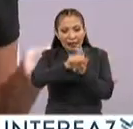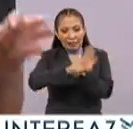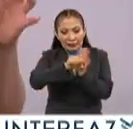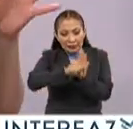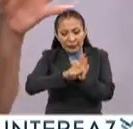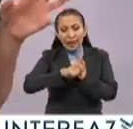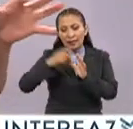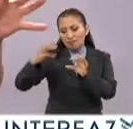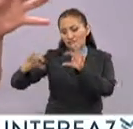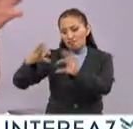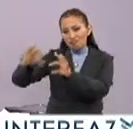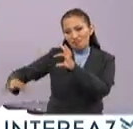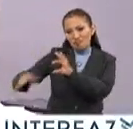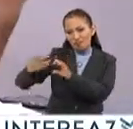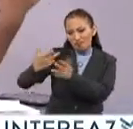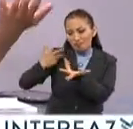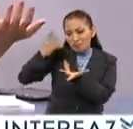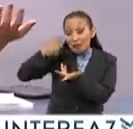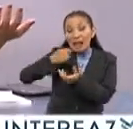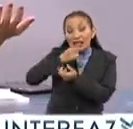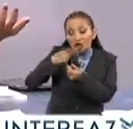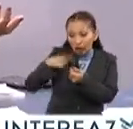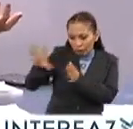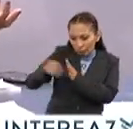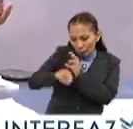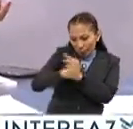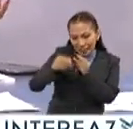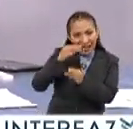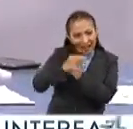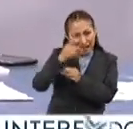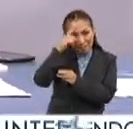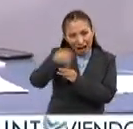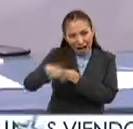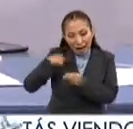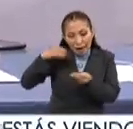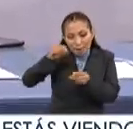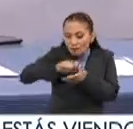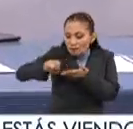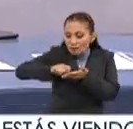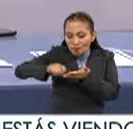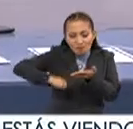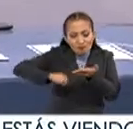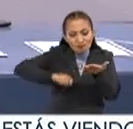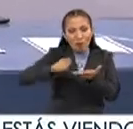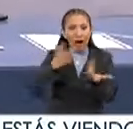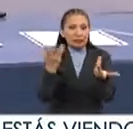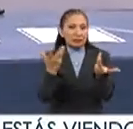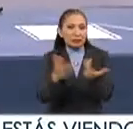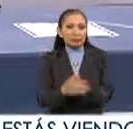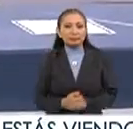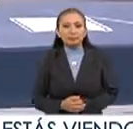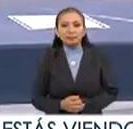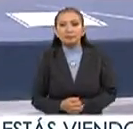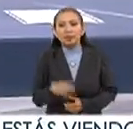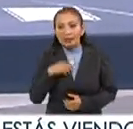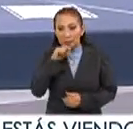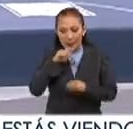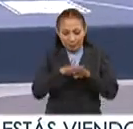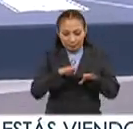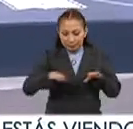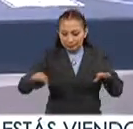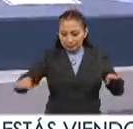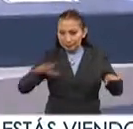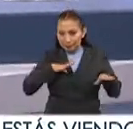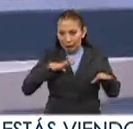recortes, cosas así, para que tengan más elementos para expresarse. Y luego aquí, bueno, aquí tenemos en la mesa,